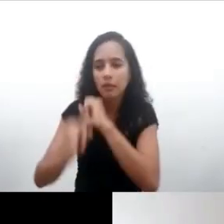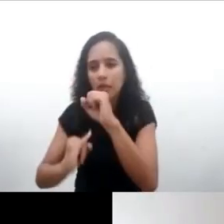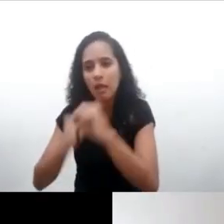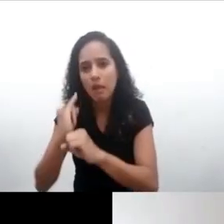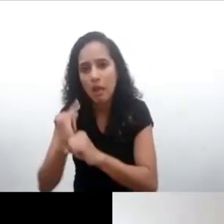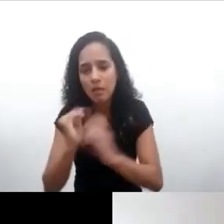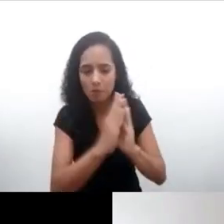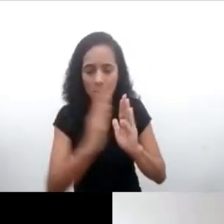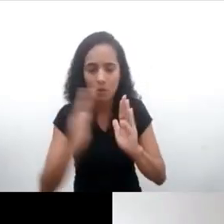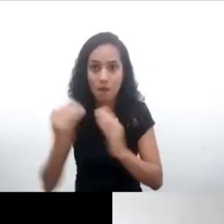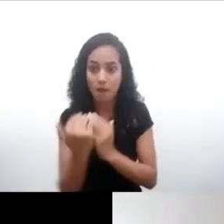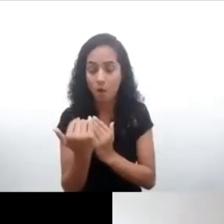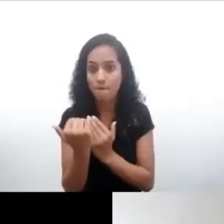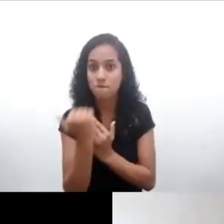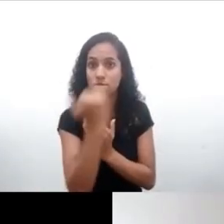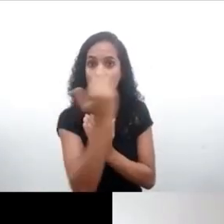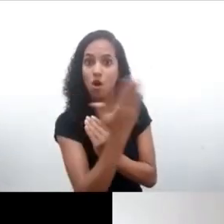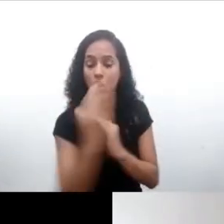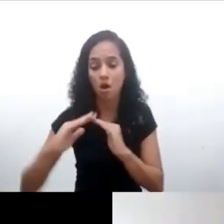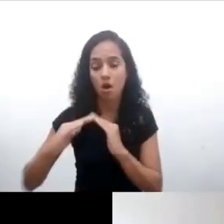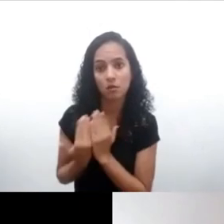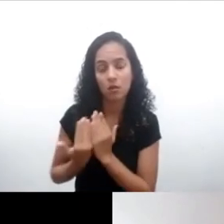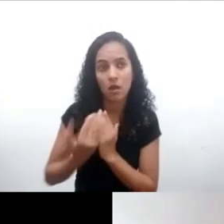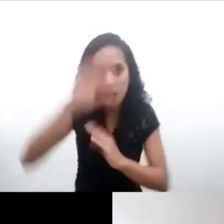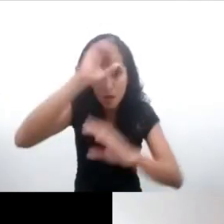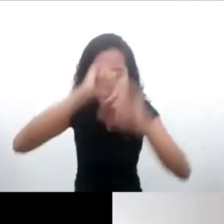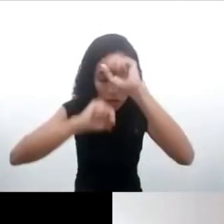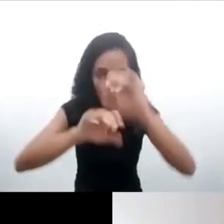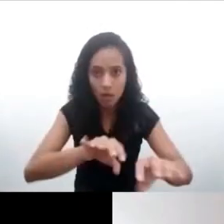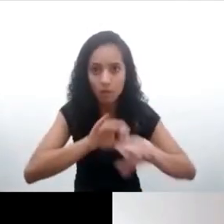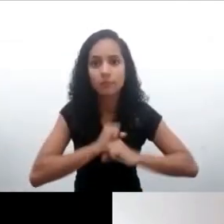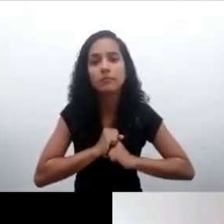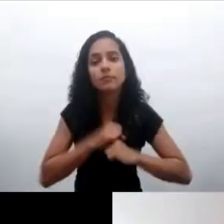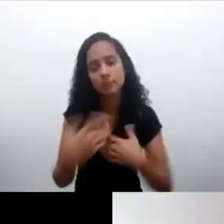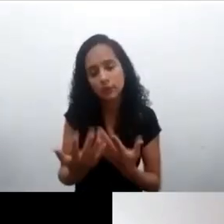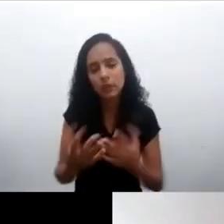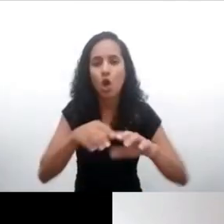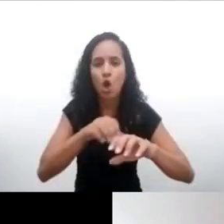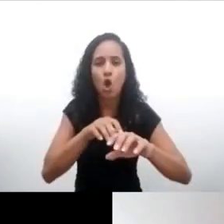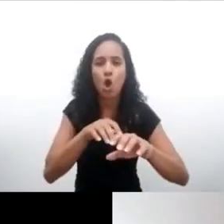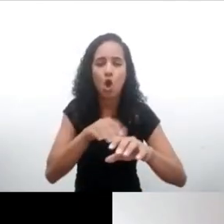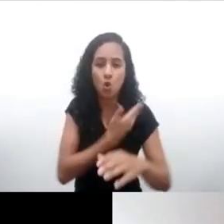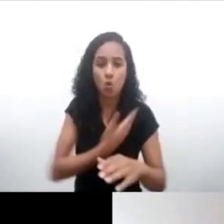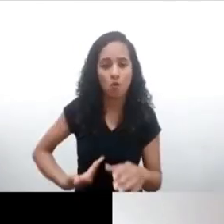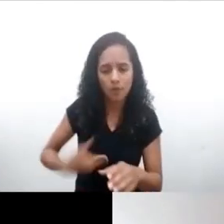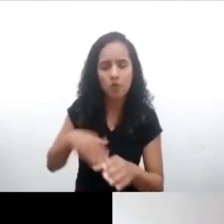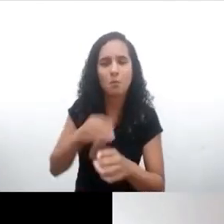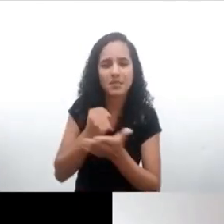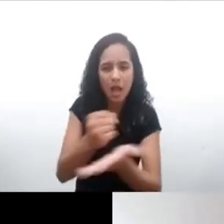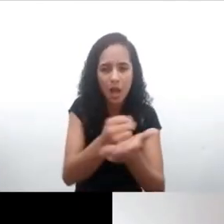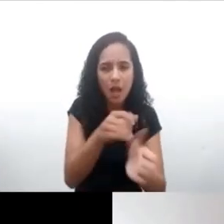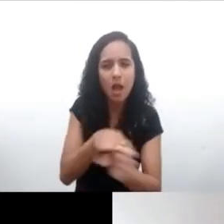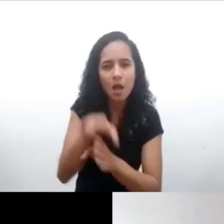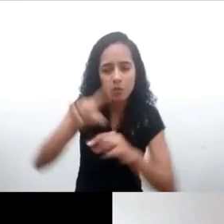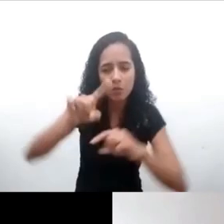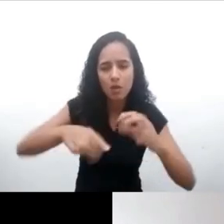iniciativas de gobierno que apoyen a las comunidades escolares en infraestructura, también en alfabetización, y por supuesto,